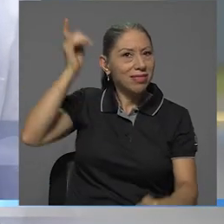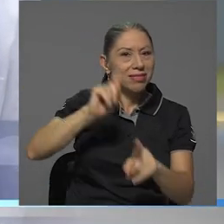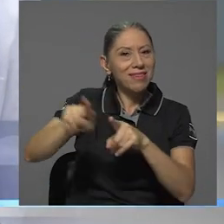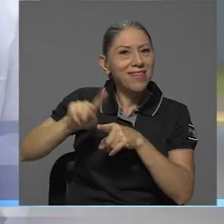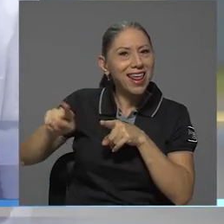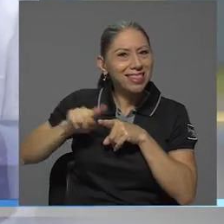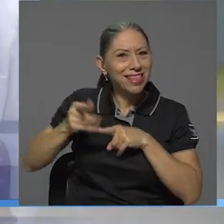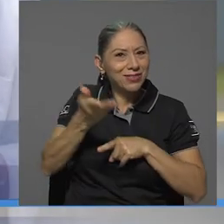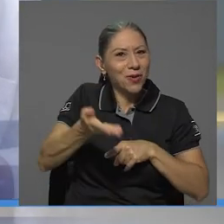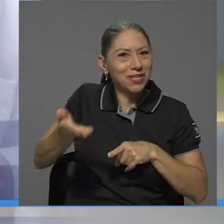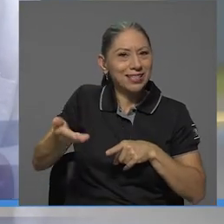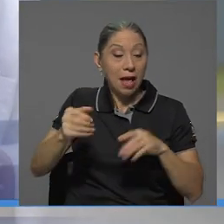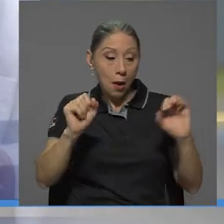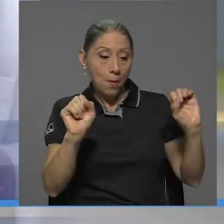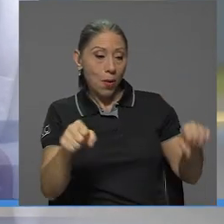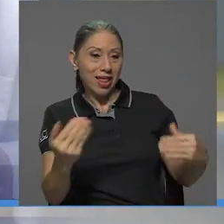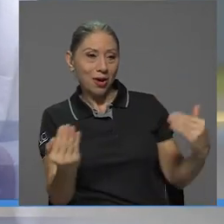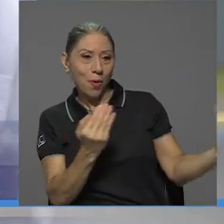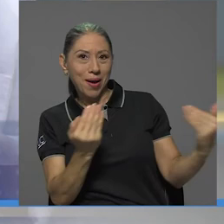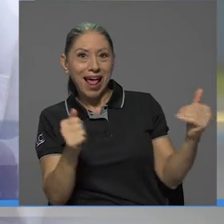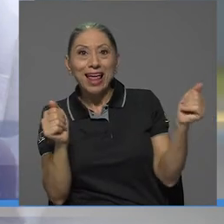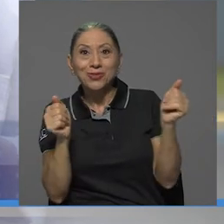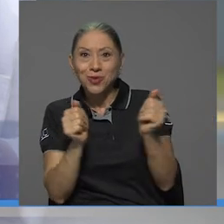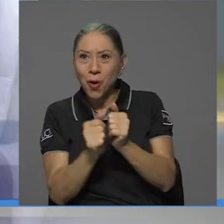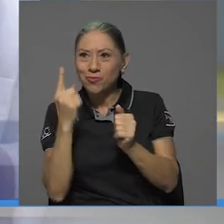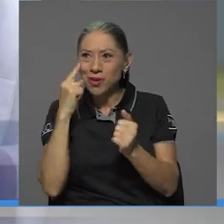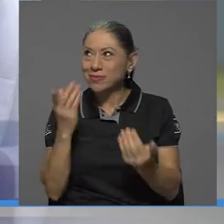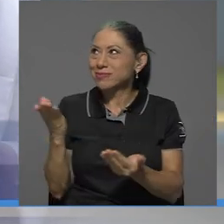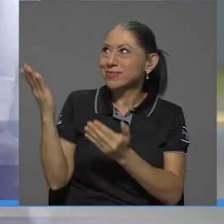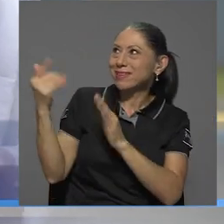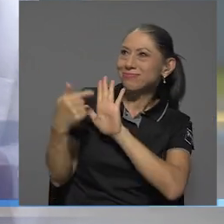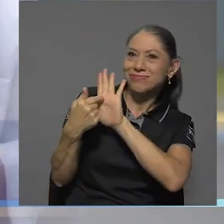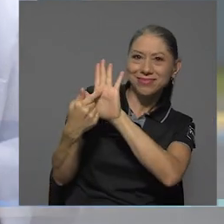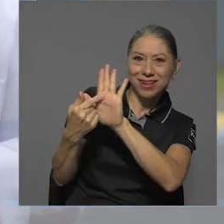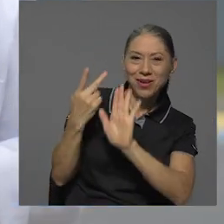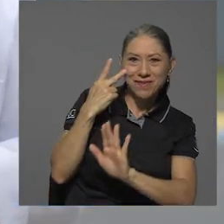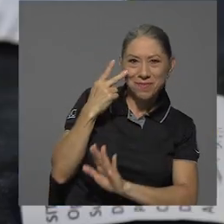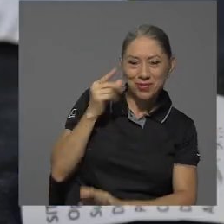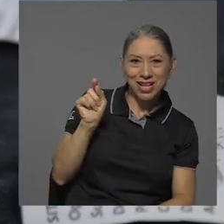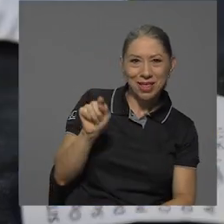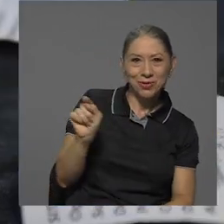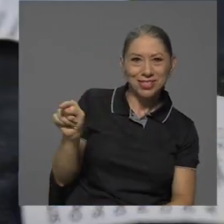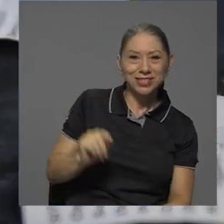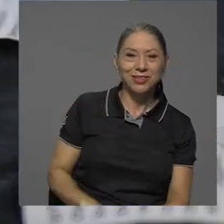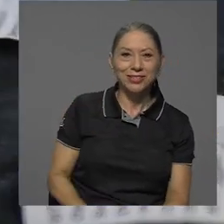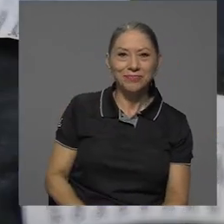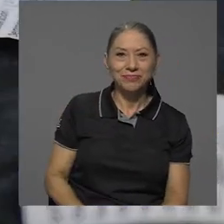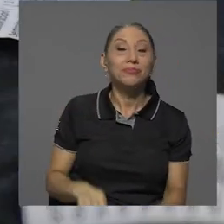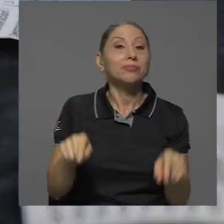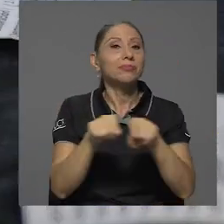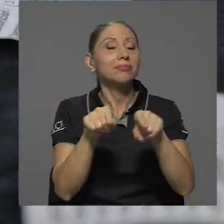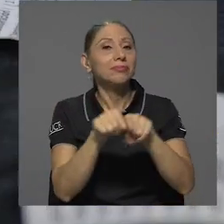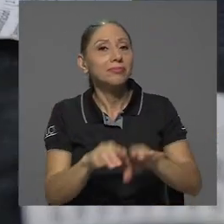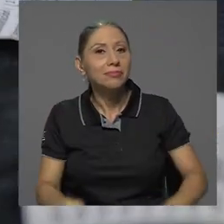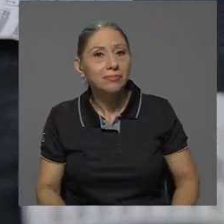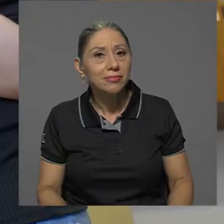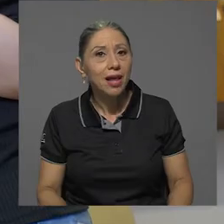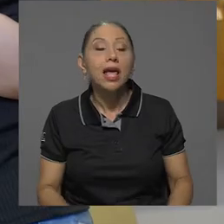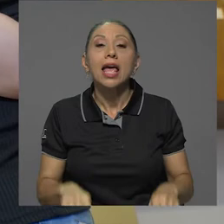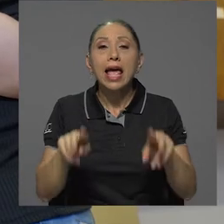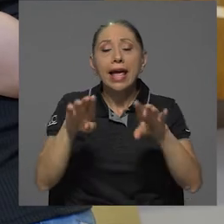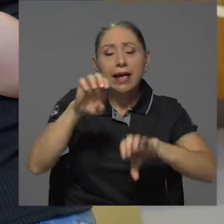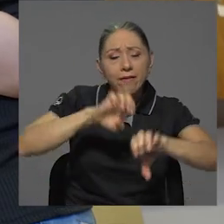escenarios para poder compararlos con estas abolladuras y rasgaduras o fracturas que encontramos en las municiones. Por otra parte,